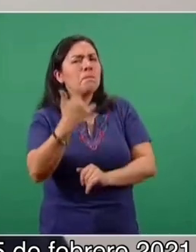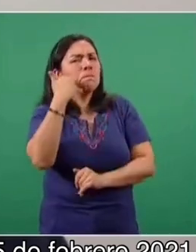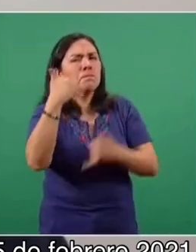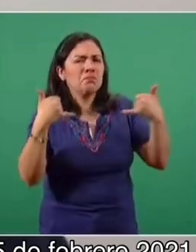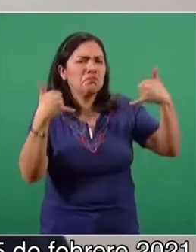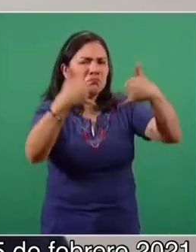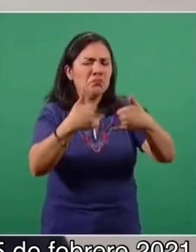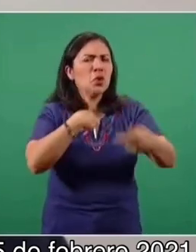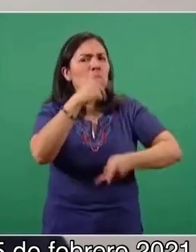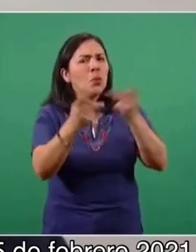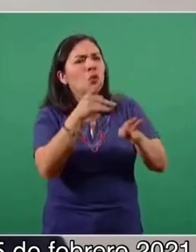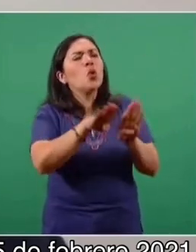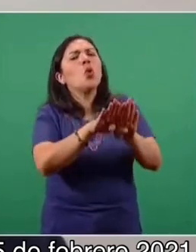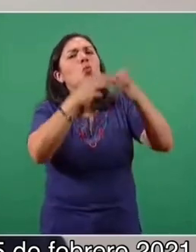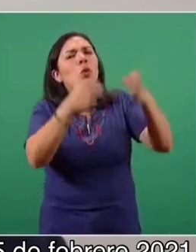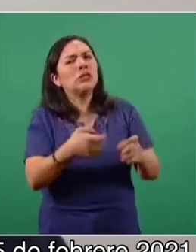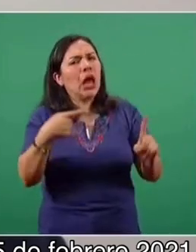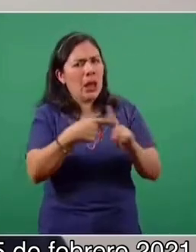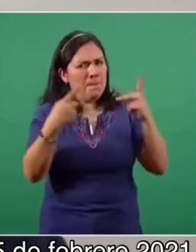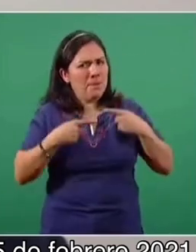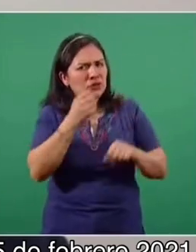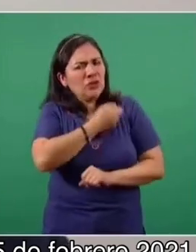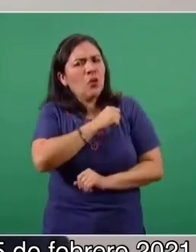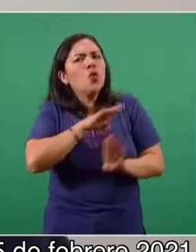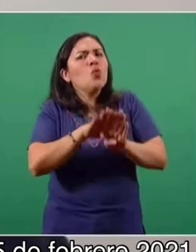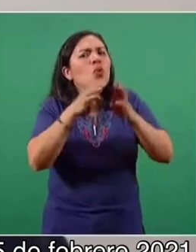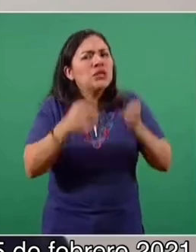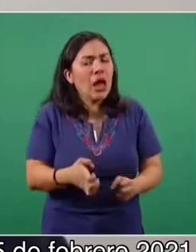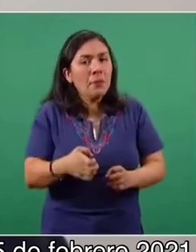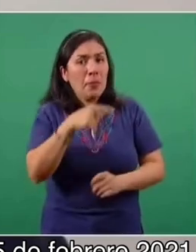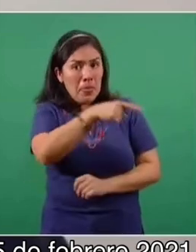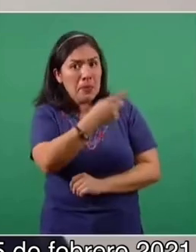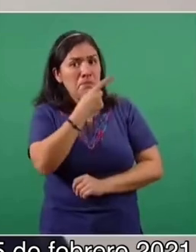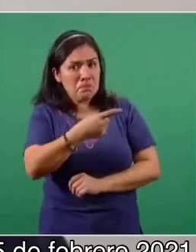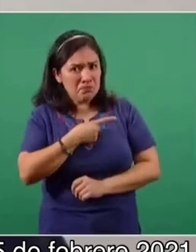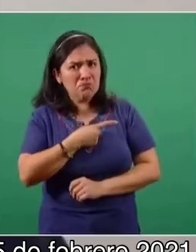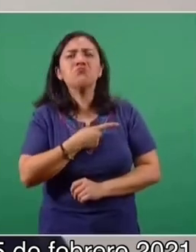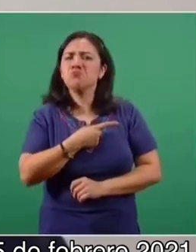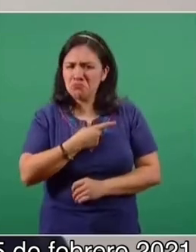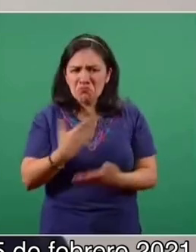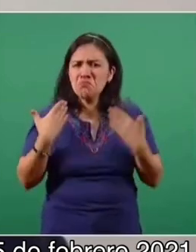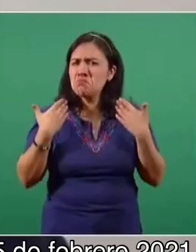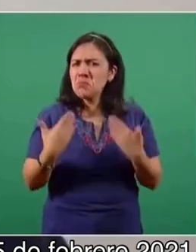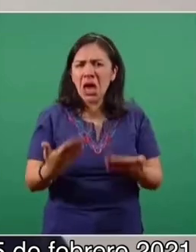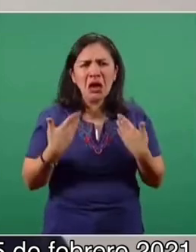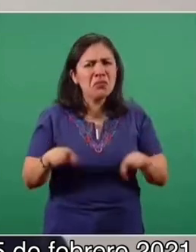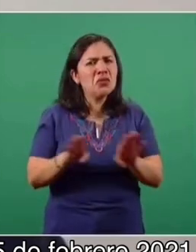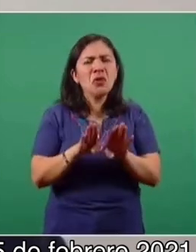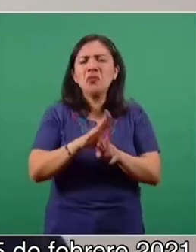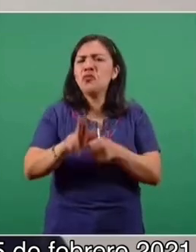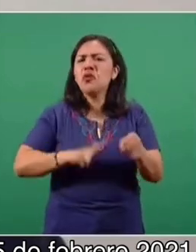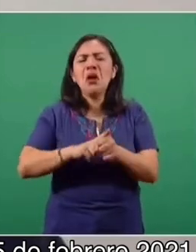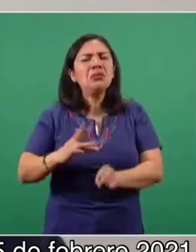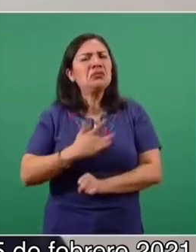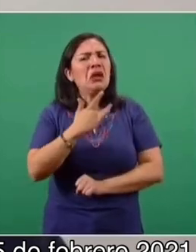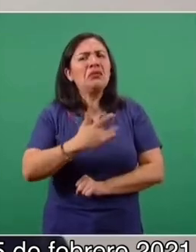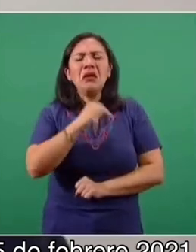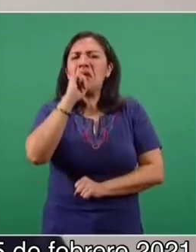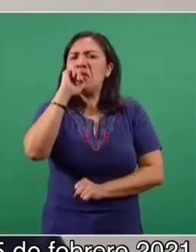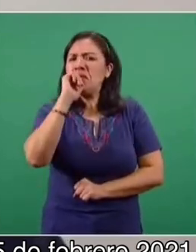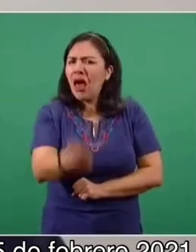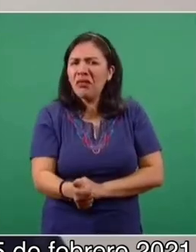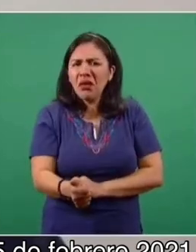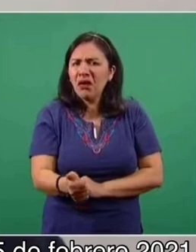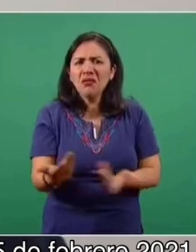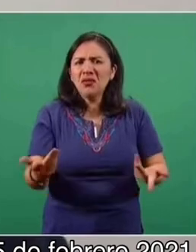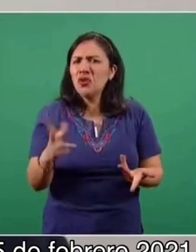con él y preguntarle por su estado de salud. Él nos comenta que se encuentra prácticamente ya sintomático, es decir, ya no